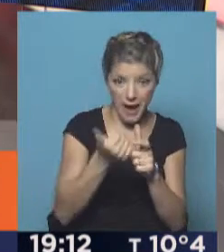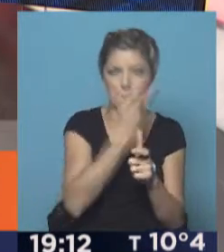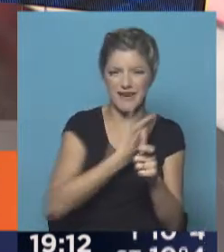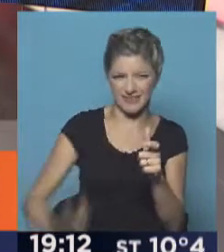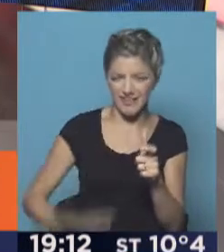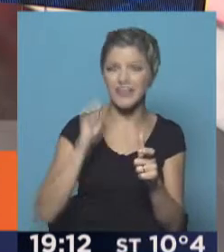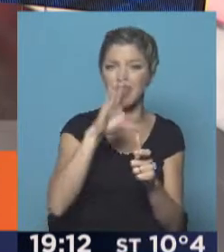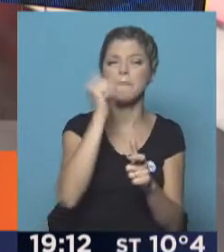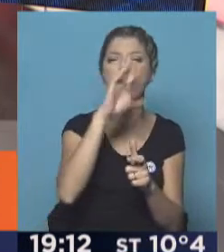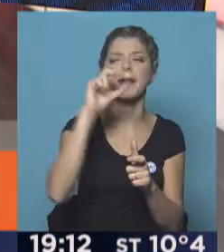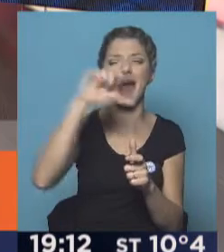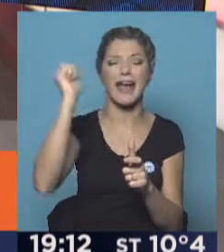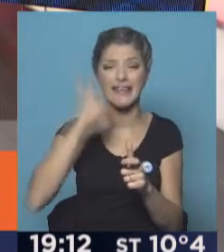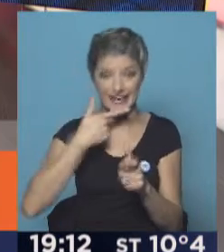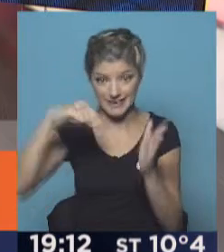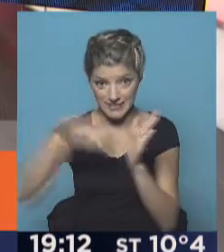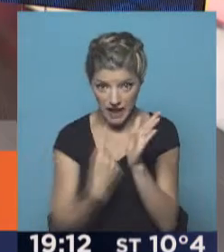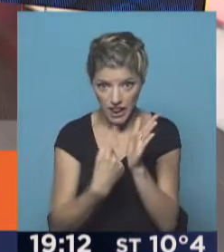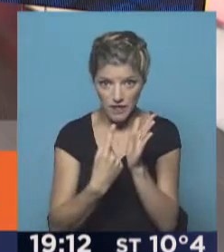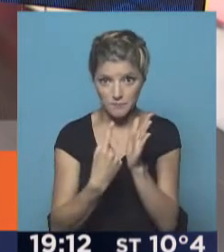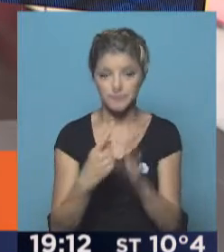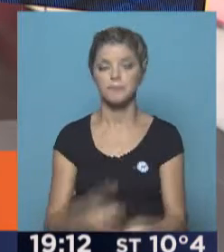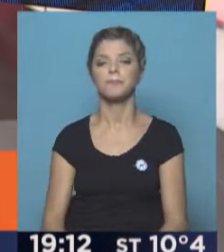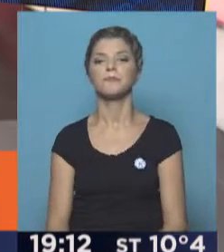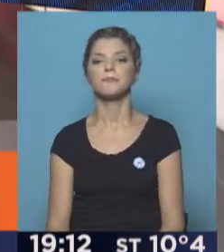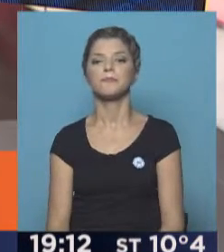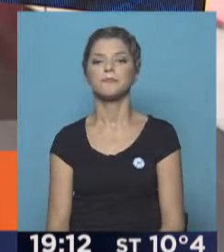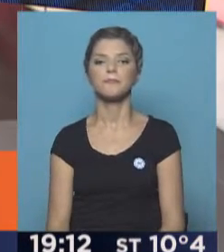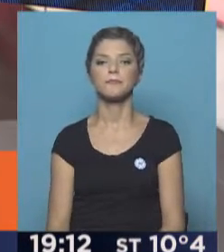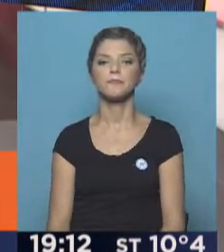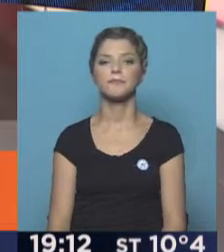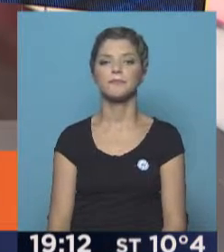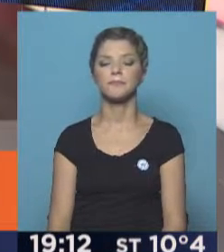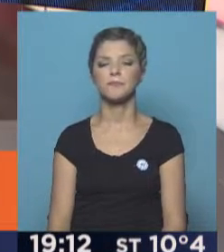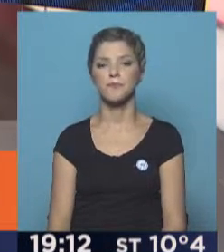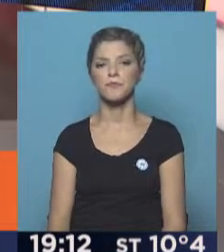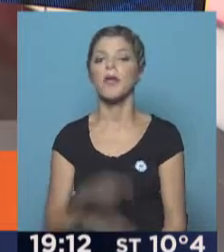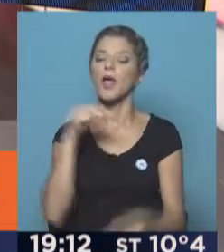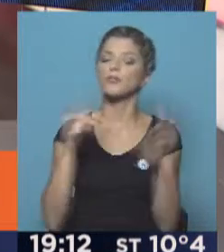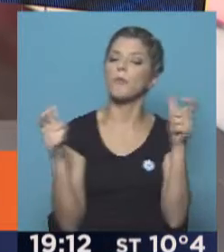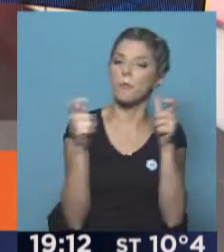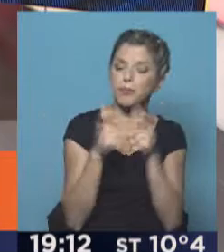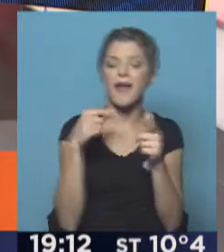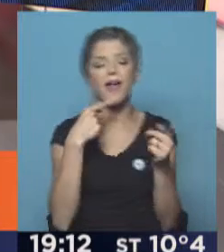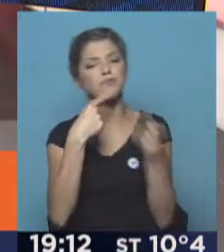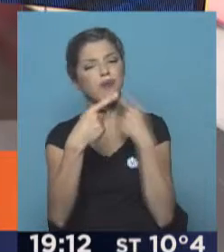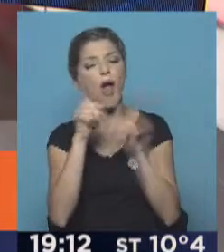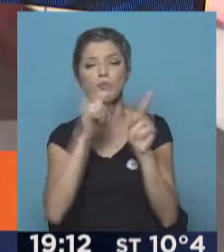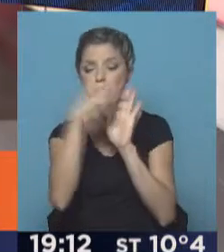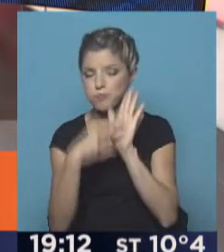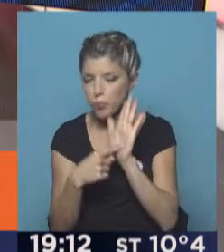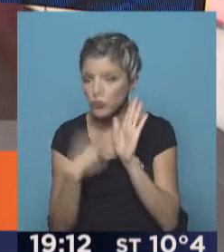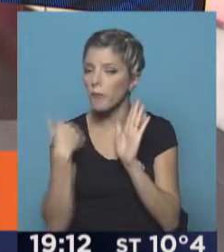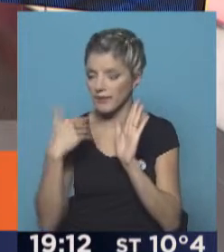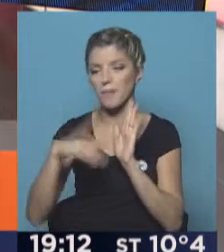de Barraca Central y el interlocutor más válido que tuvo el técnico del seleccionado en la Copa América. Le manifestó distintas razones por las